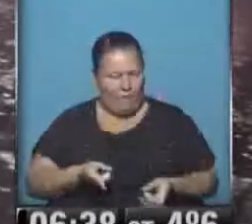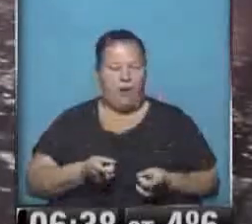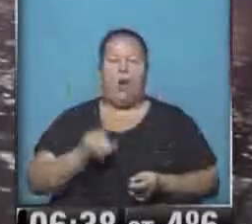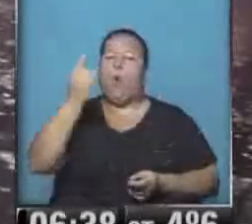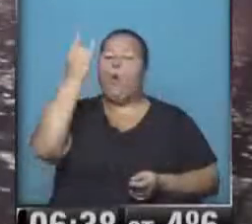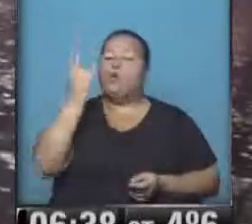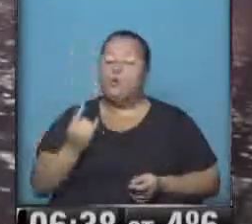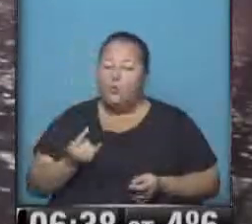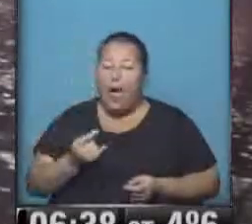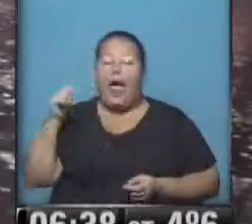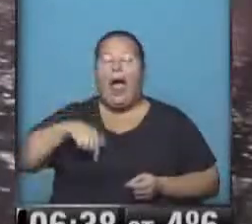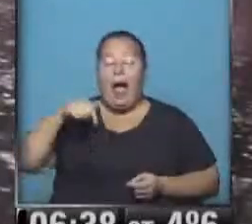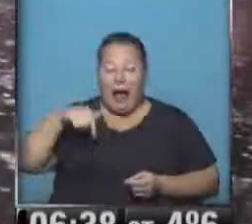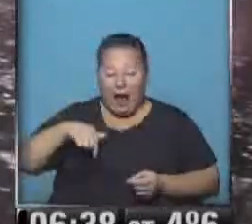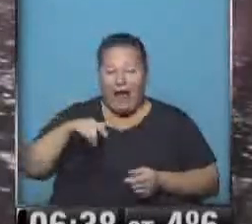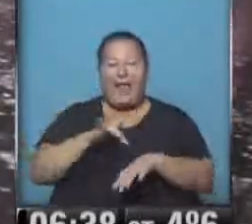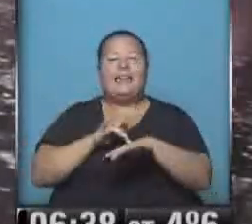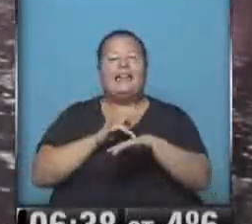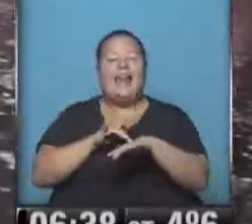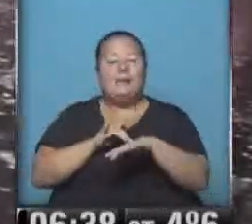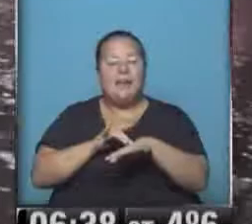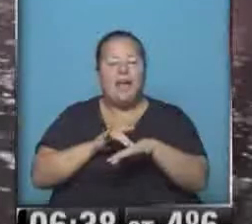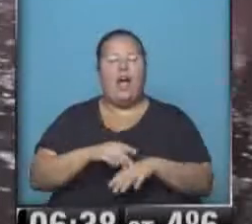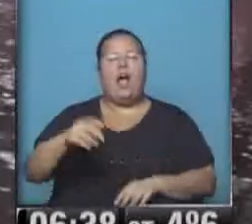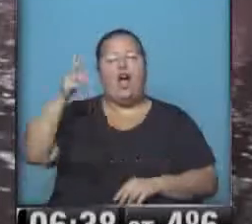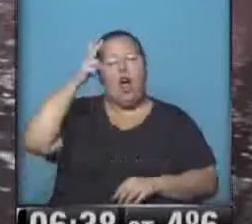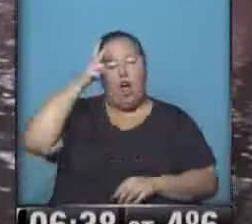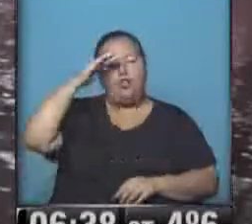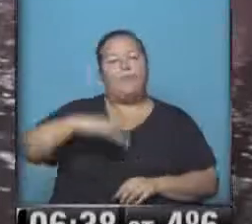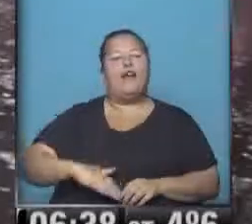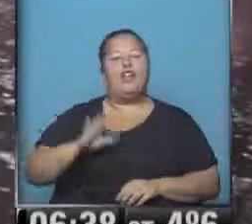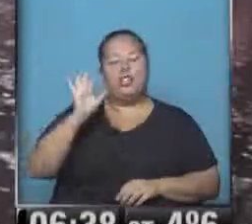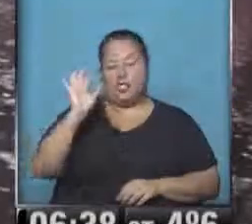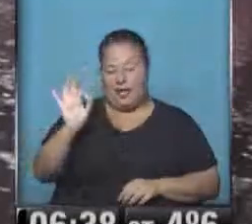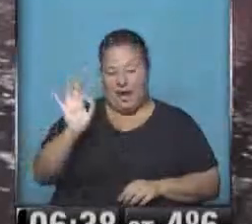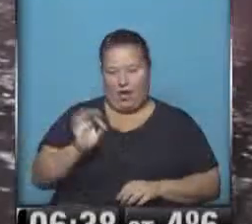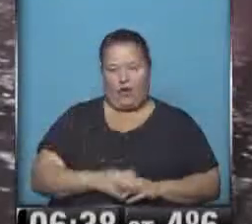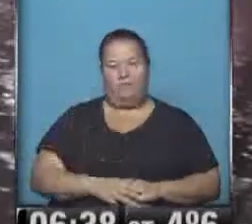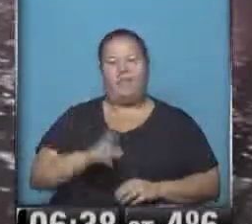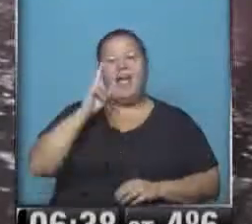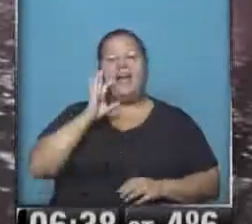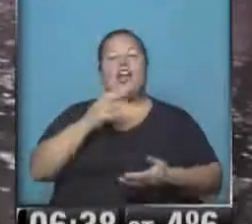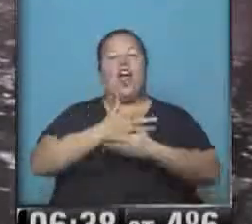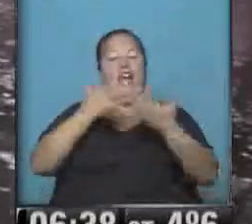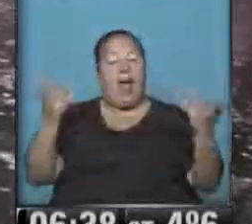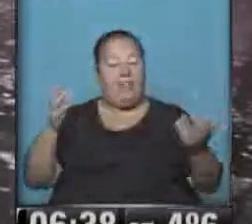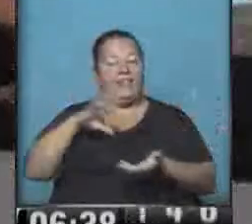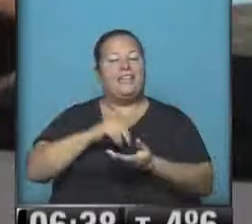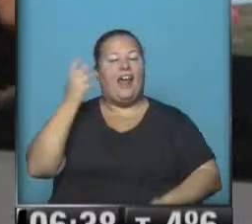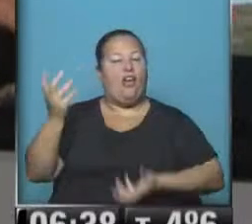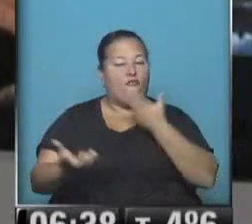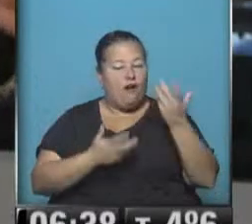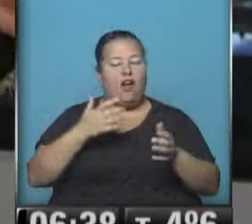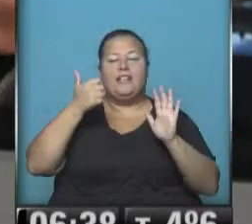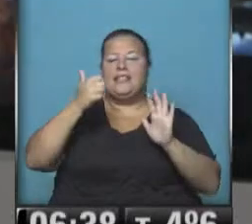Ushuaia, en este momento la sensación térmica, 8 bajo cero. Río Grande en Tierra del Fuego,